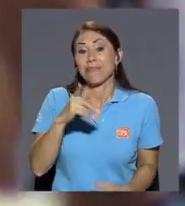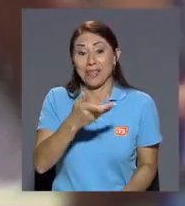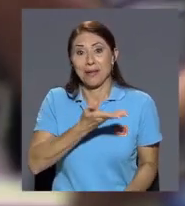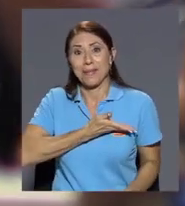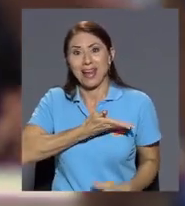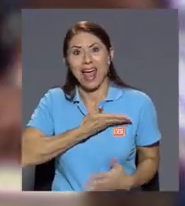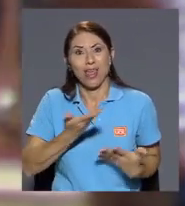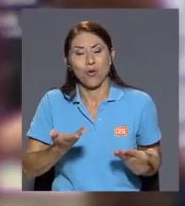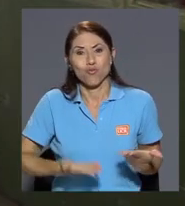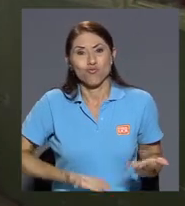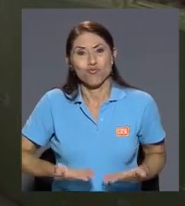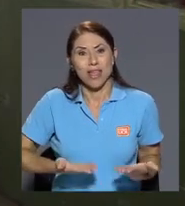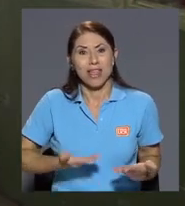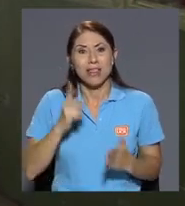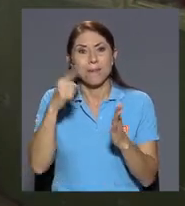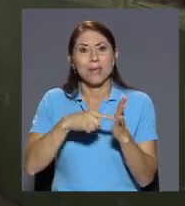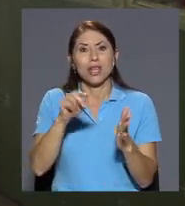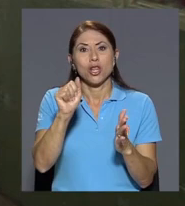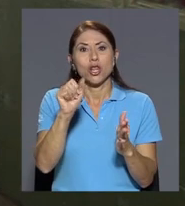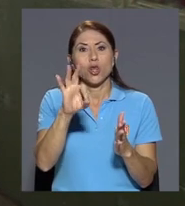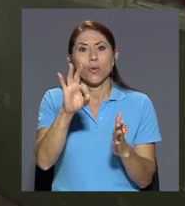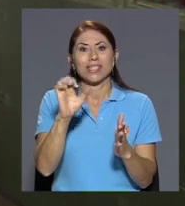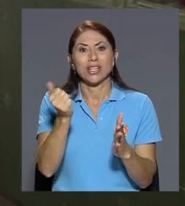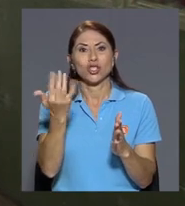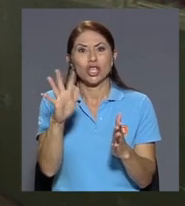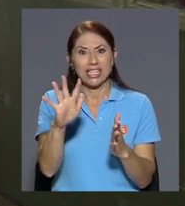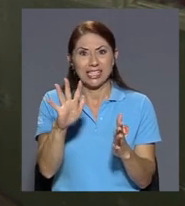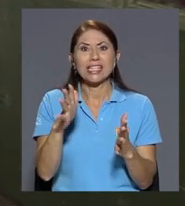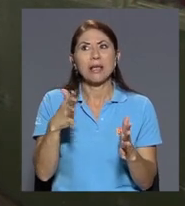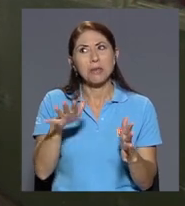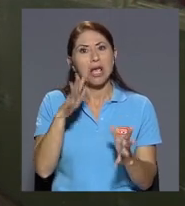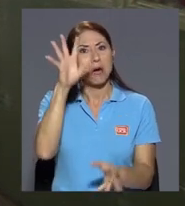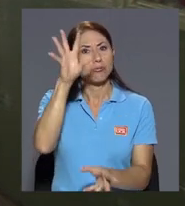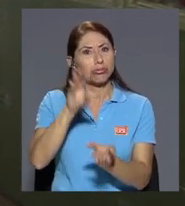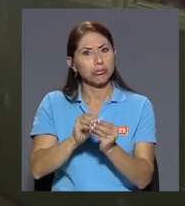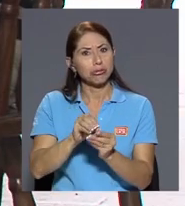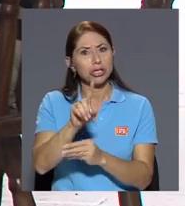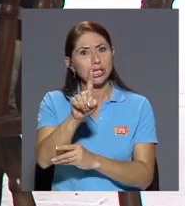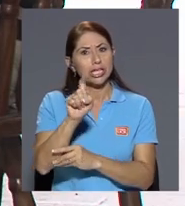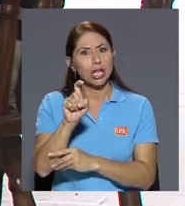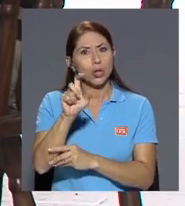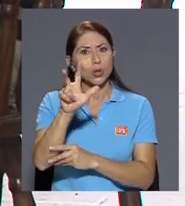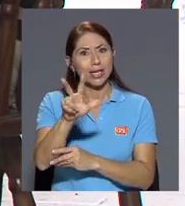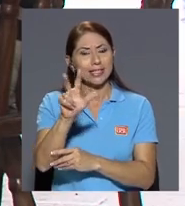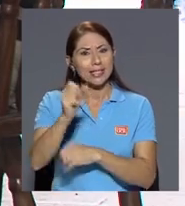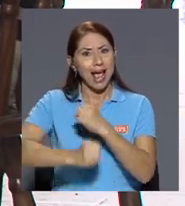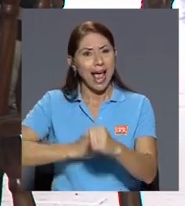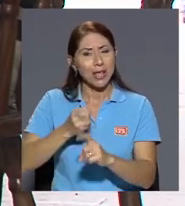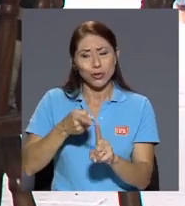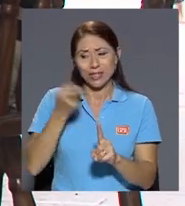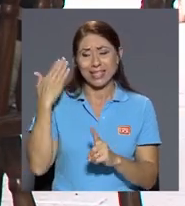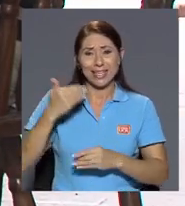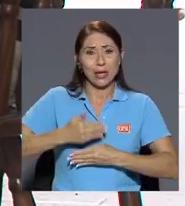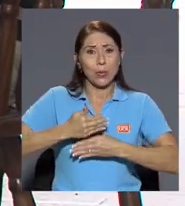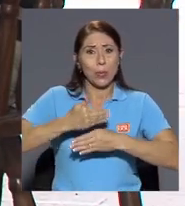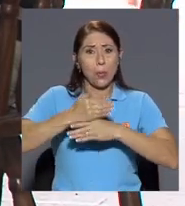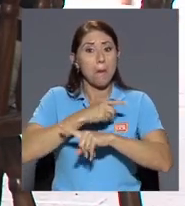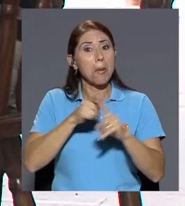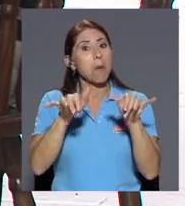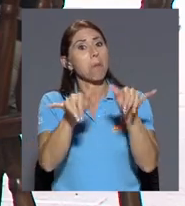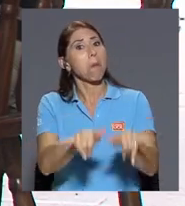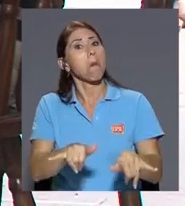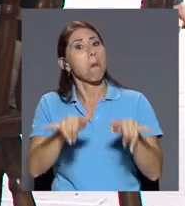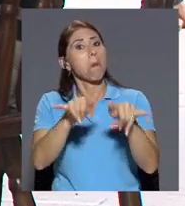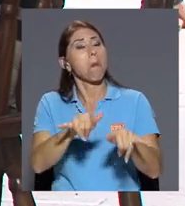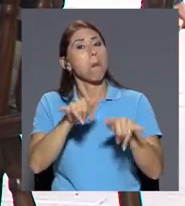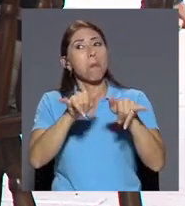1915 tiene alrededor de 103 años de construido y pese a eso mantiene su esencia original o